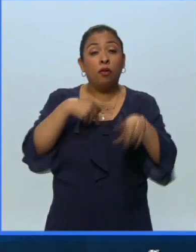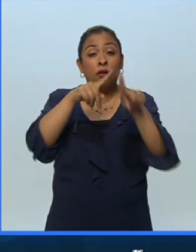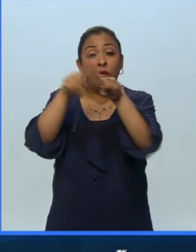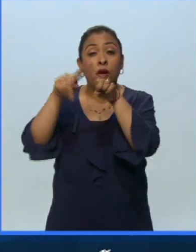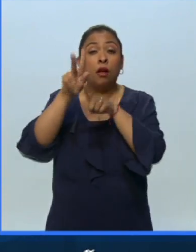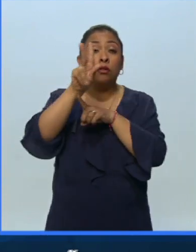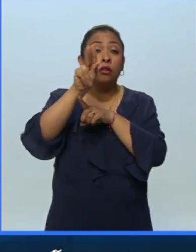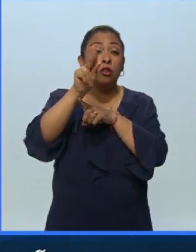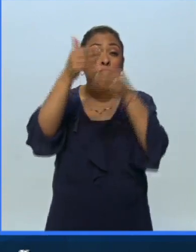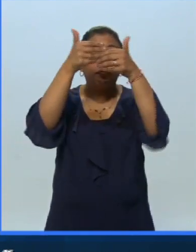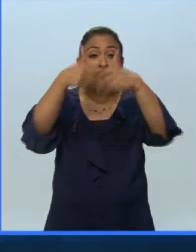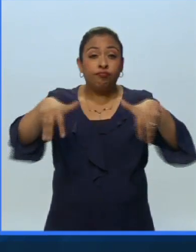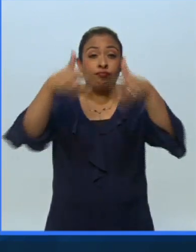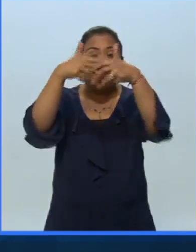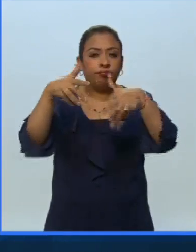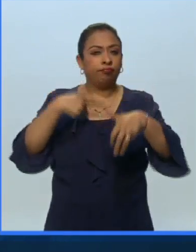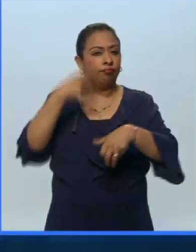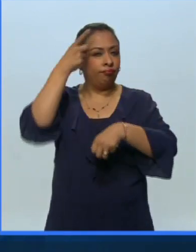dirigidas.